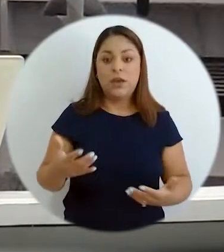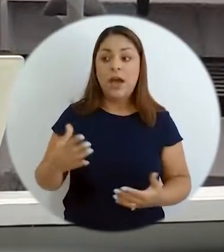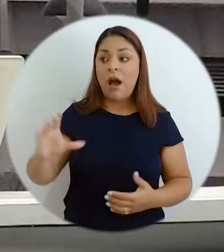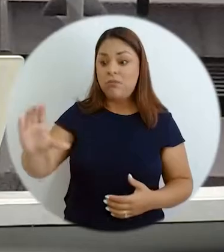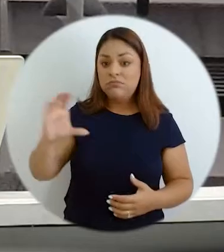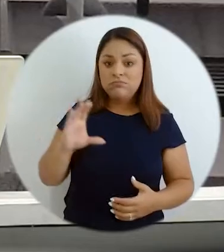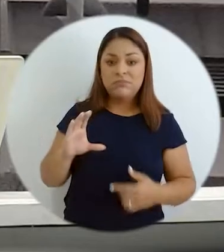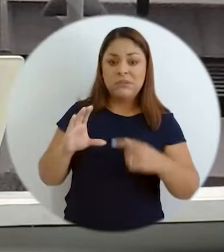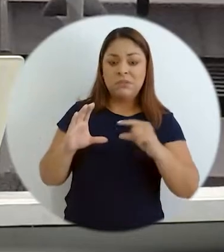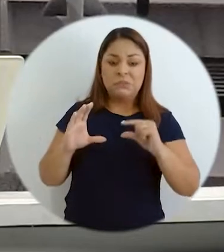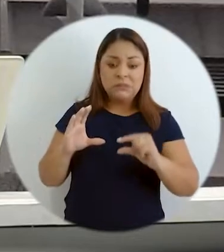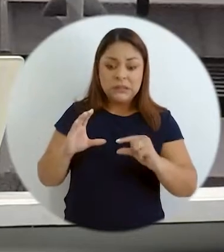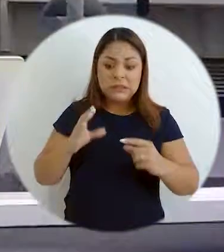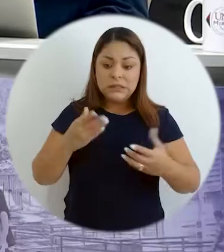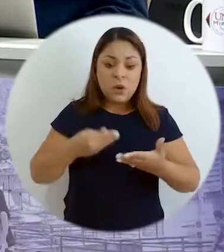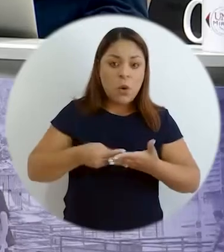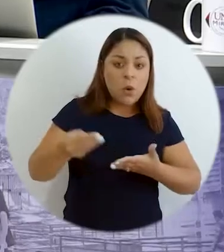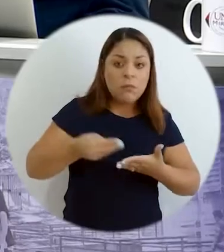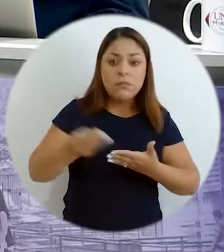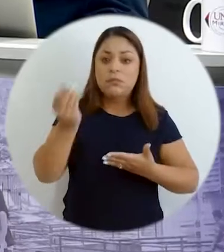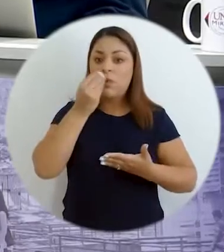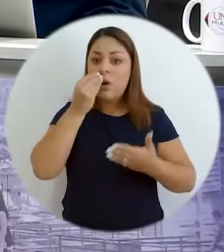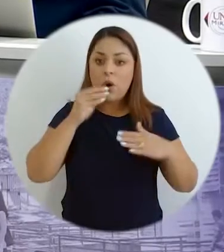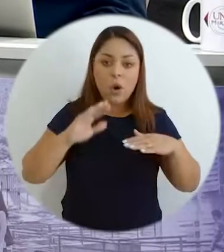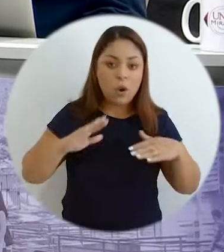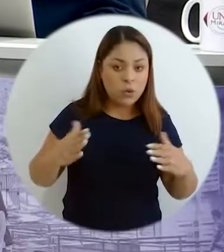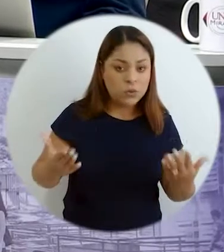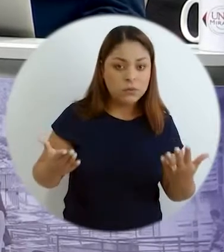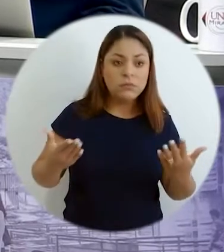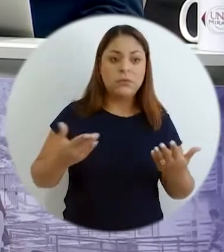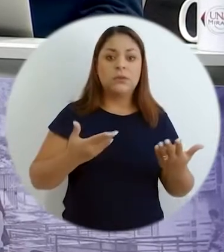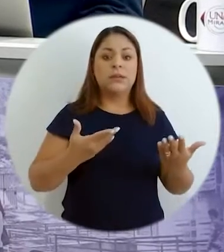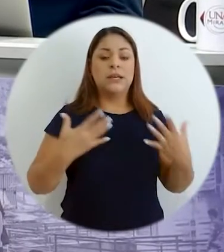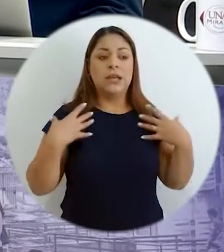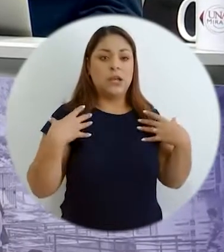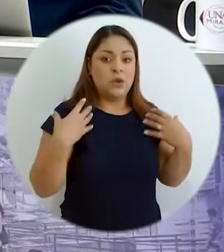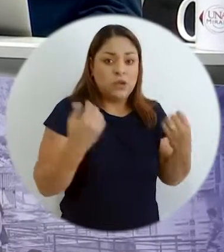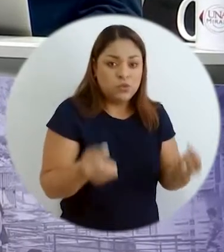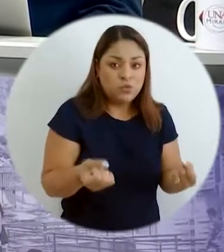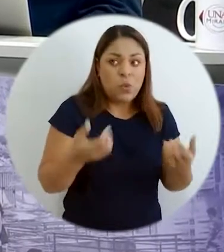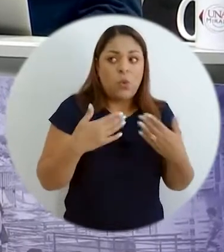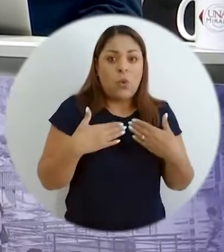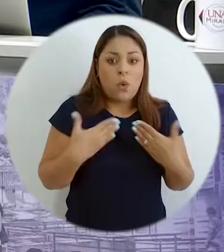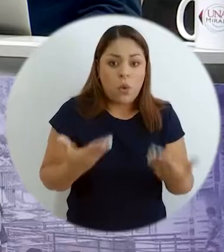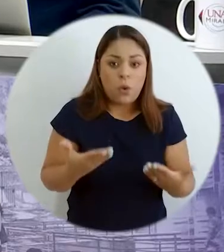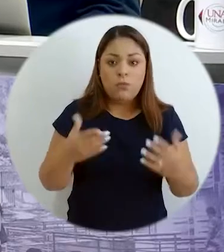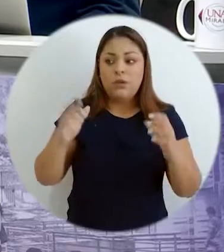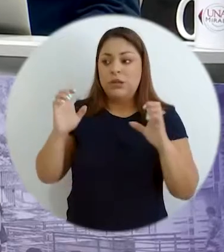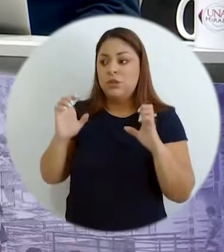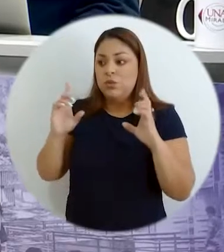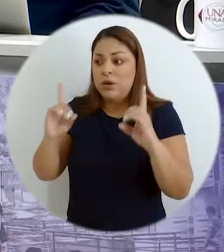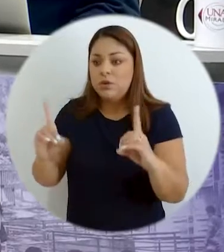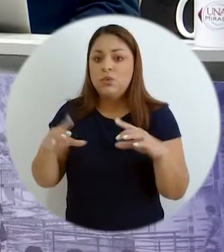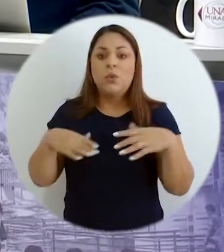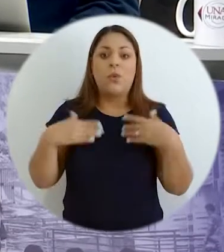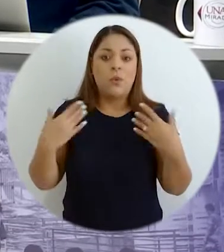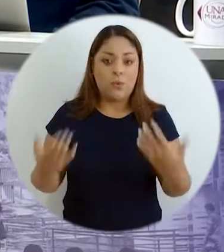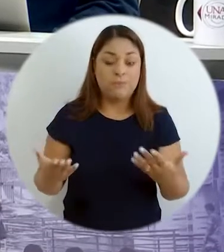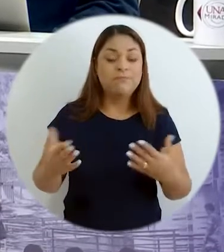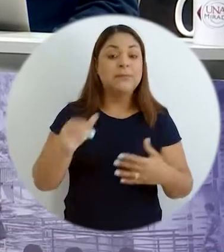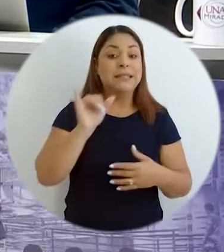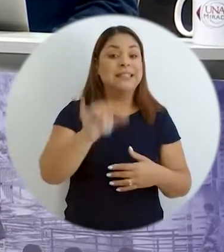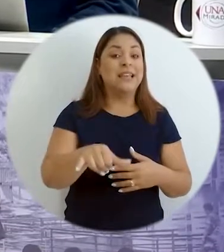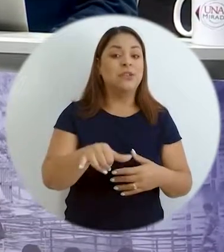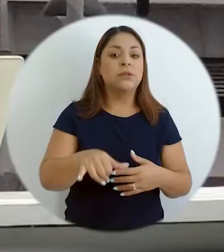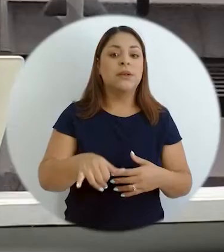en si tengo el plato de comida en la mesa, si puedo acceder a la educación, si puedo acceder a la salud. Y esto es elocuente, la gran área